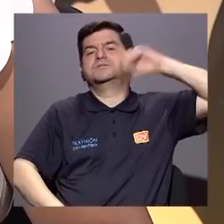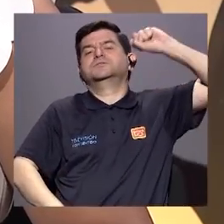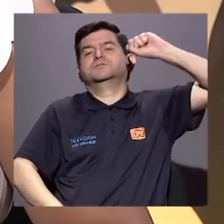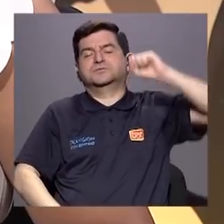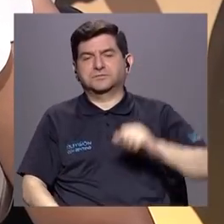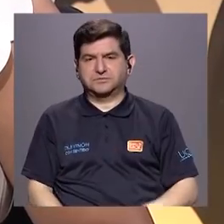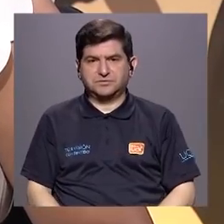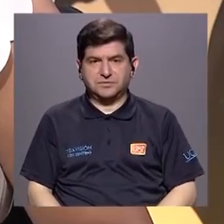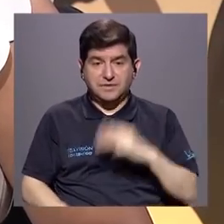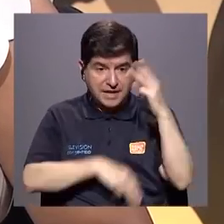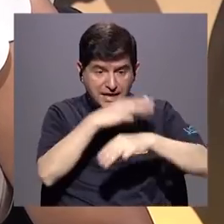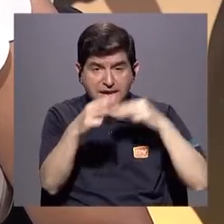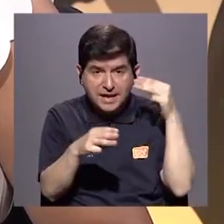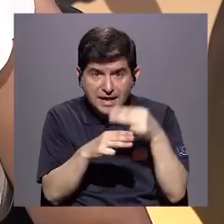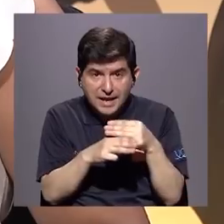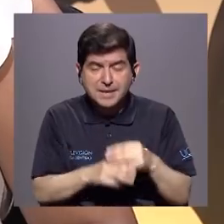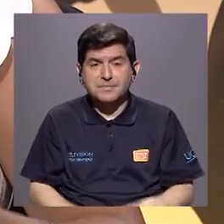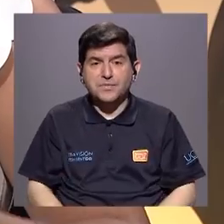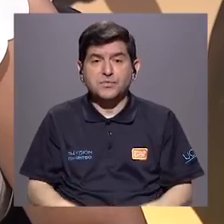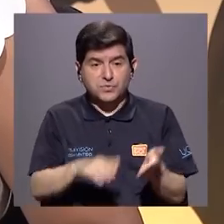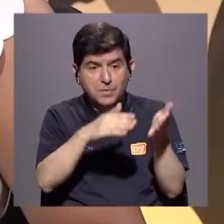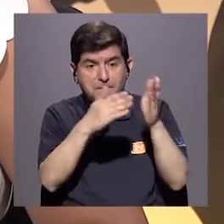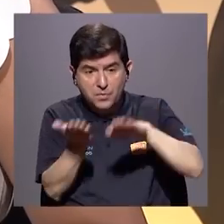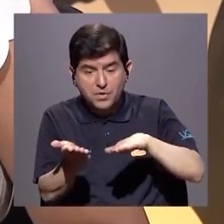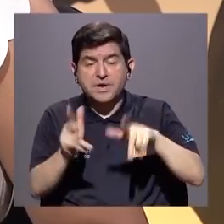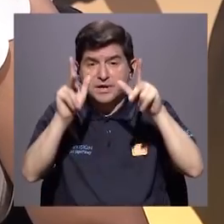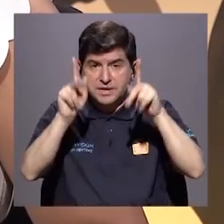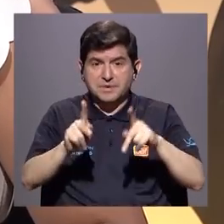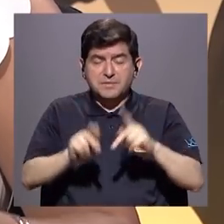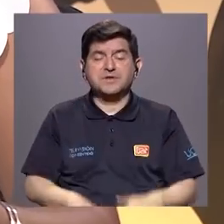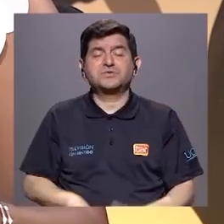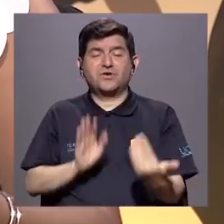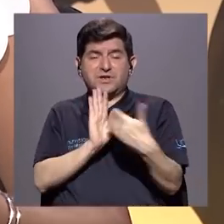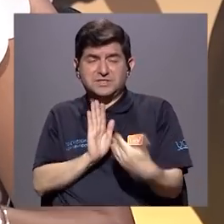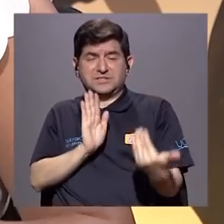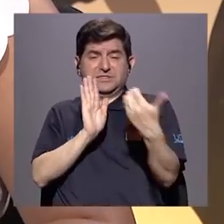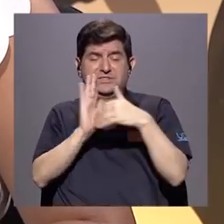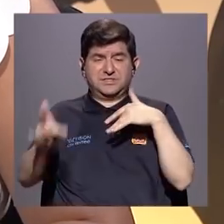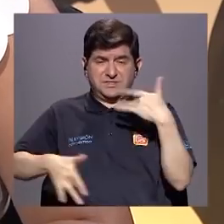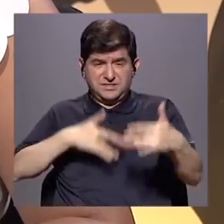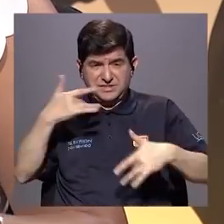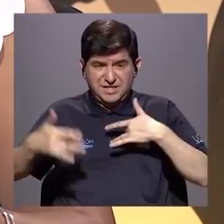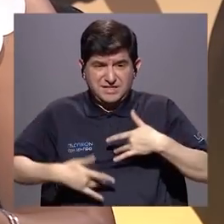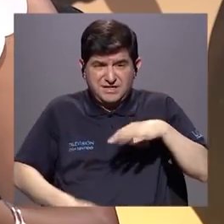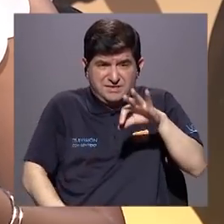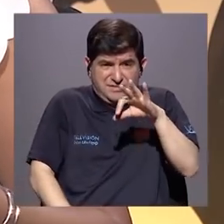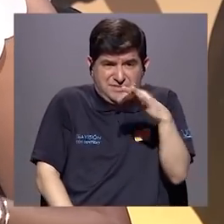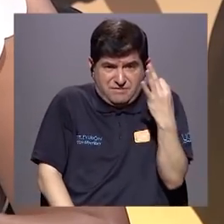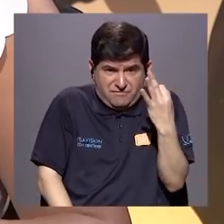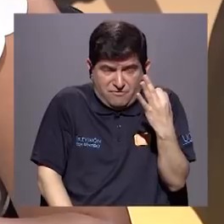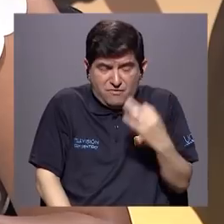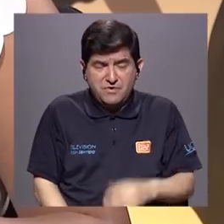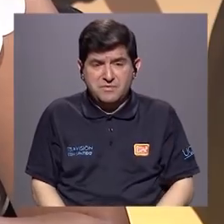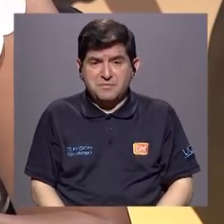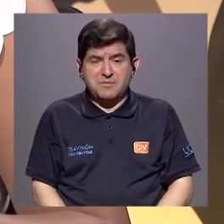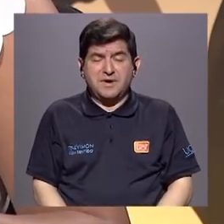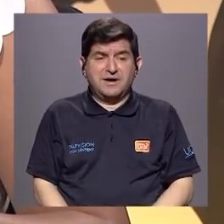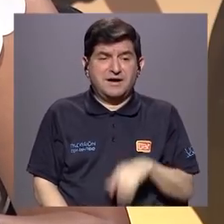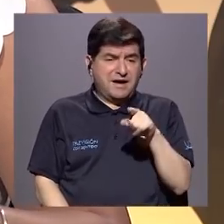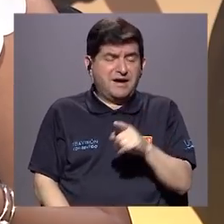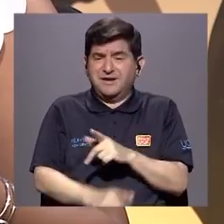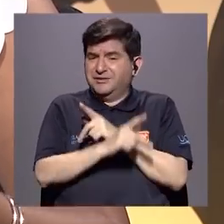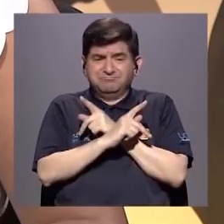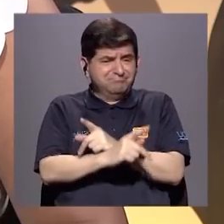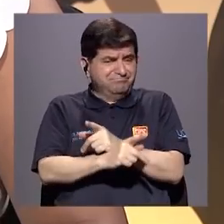hablando que en el mundo mata porque lleva a las personas que lo sufren a sentirse de tal forma y a verse en tal nivel de